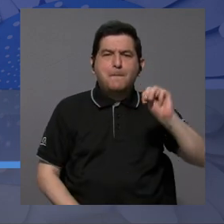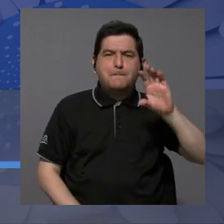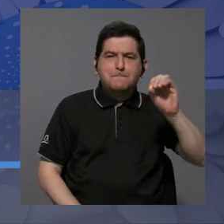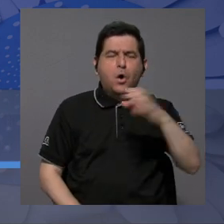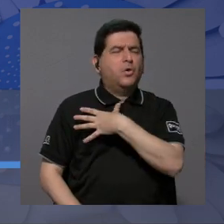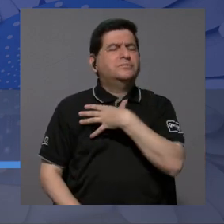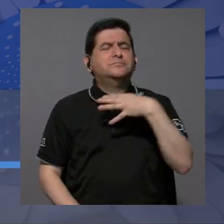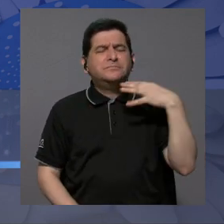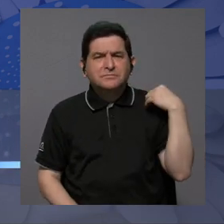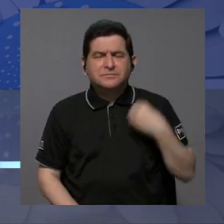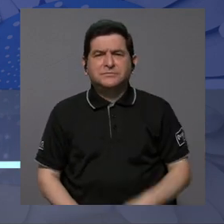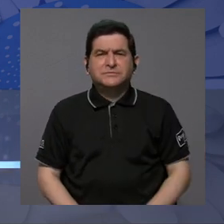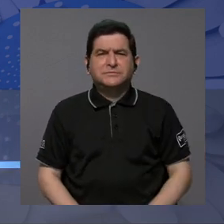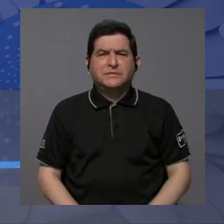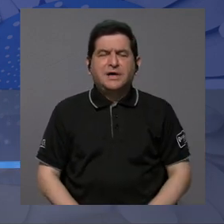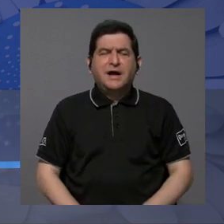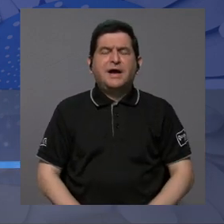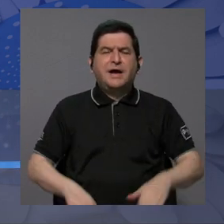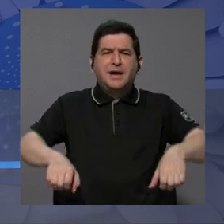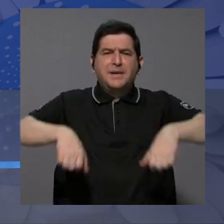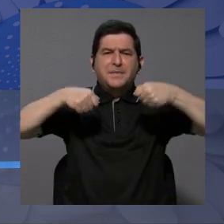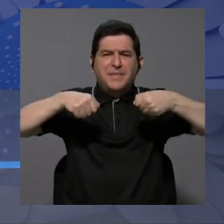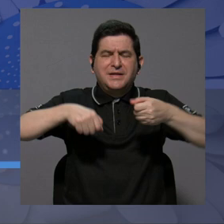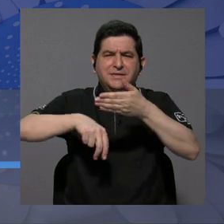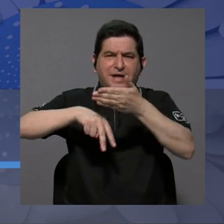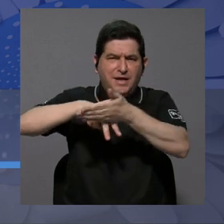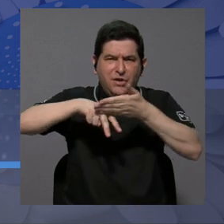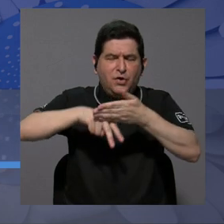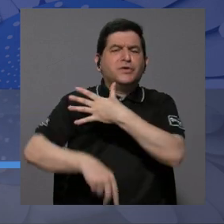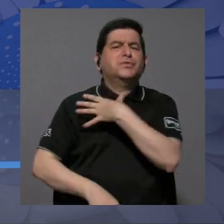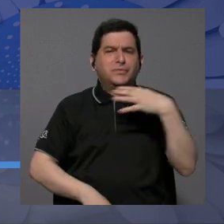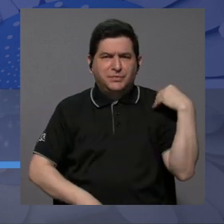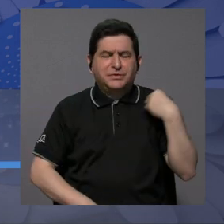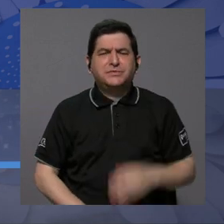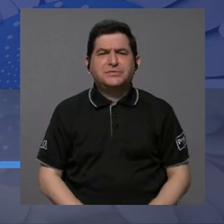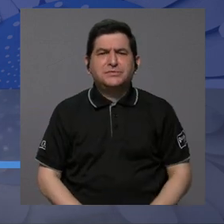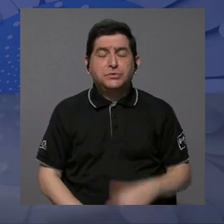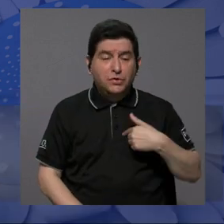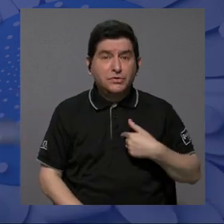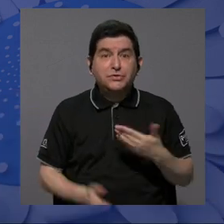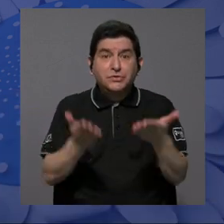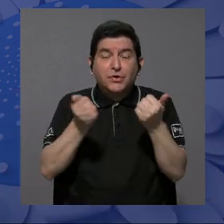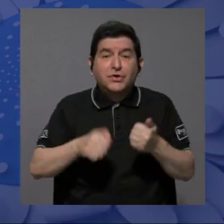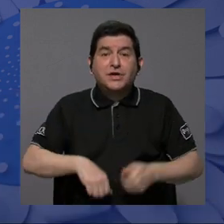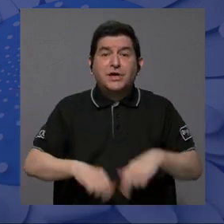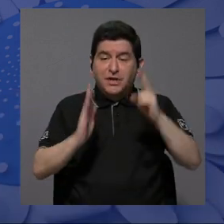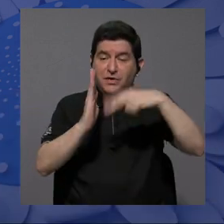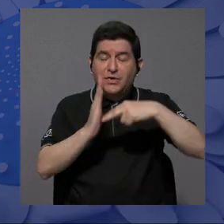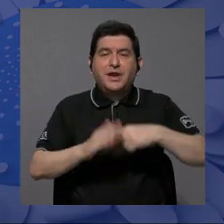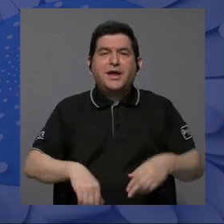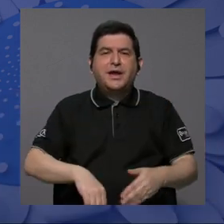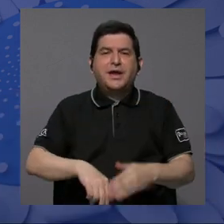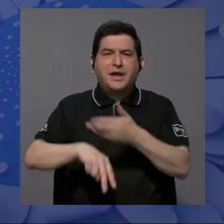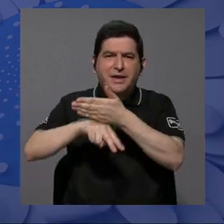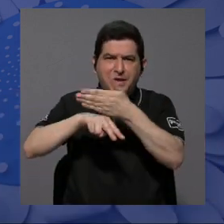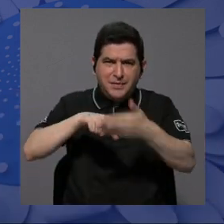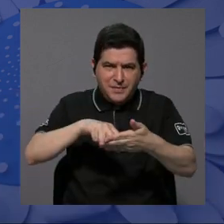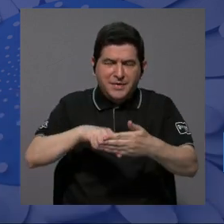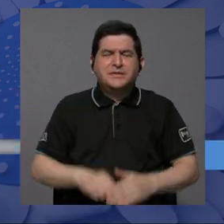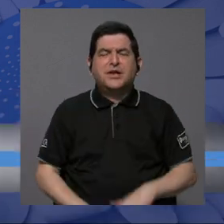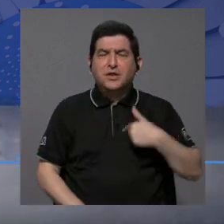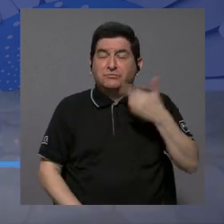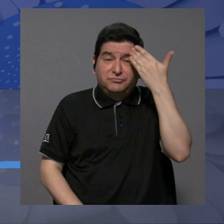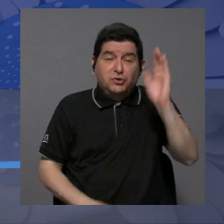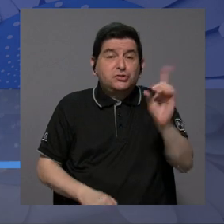mucho. El pantalón es corto, que también me gustó mucho. Y siempre que yo leer el pantalón es largo, que no sé a dónde conseguirlo. A mí me